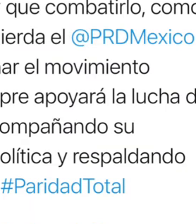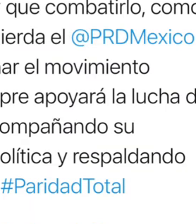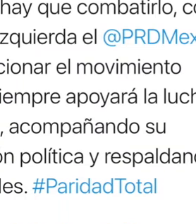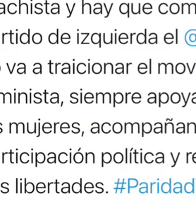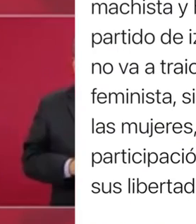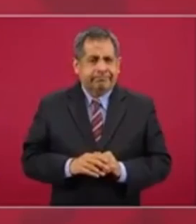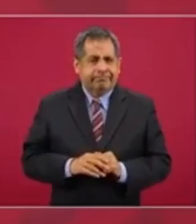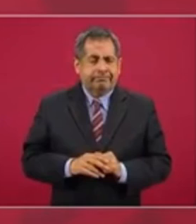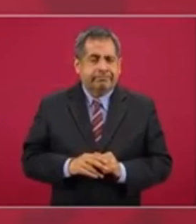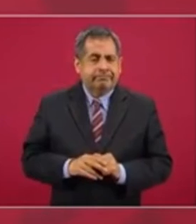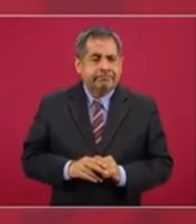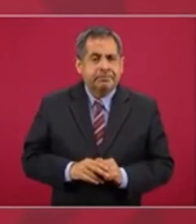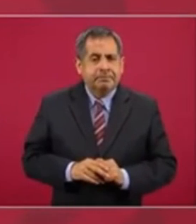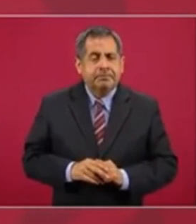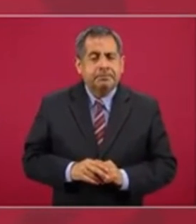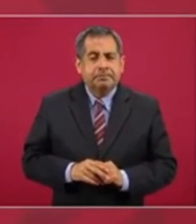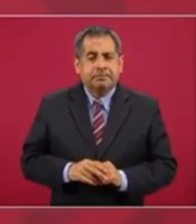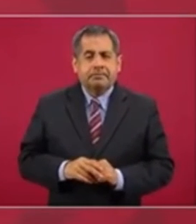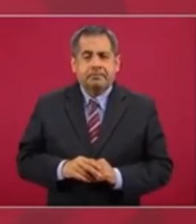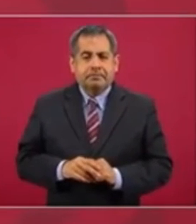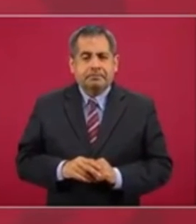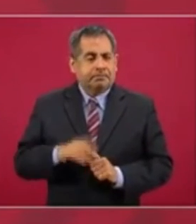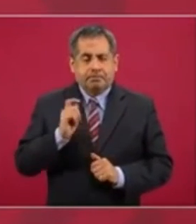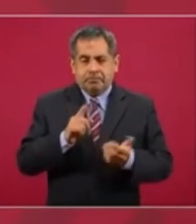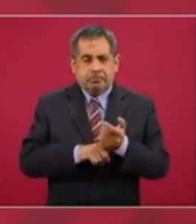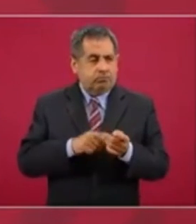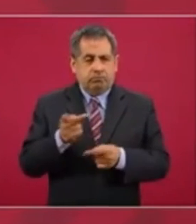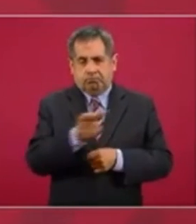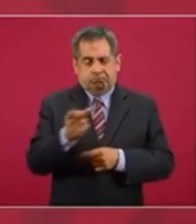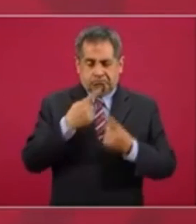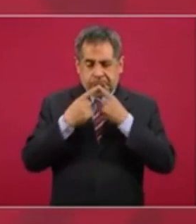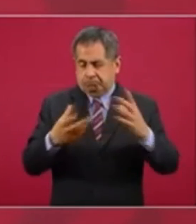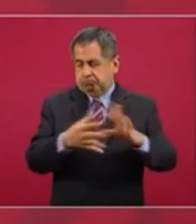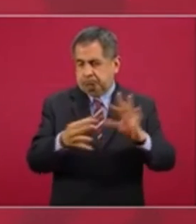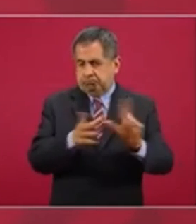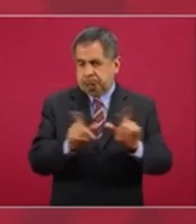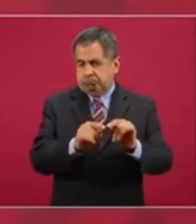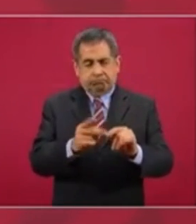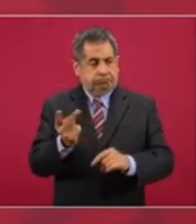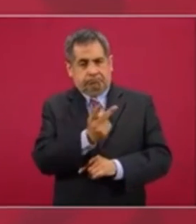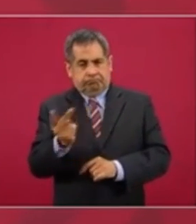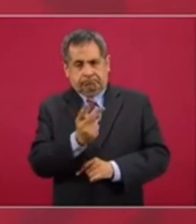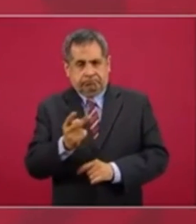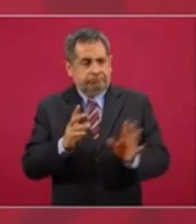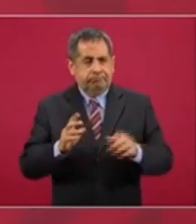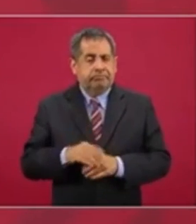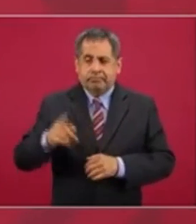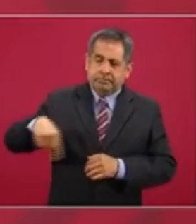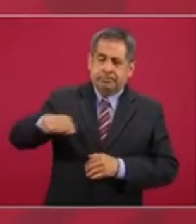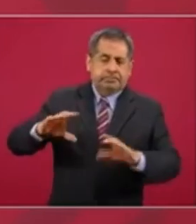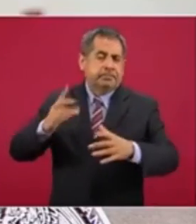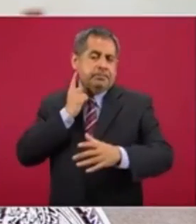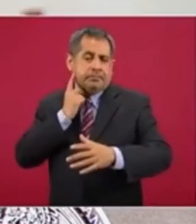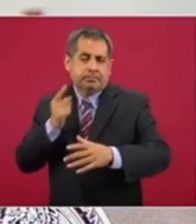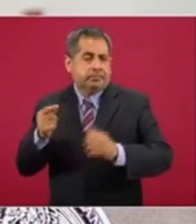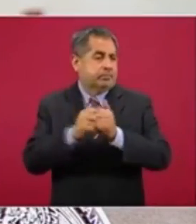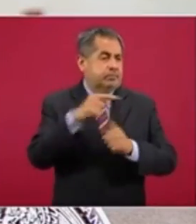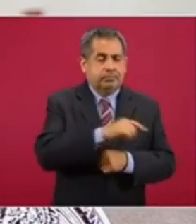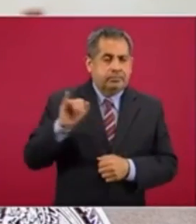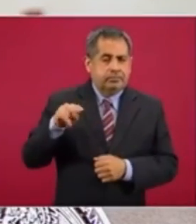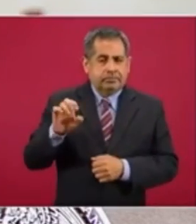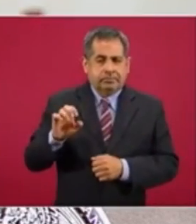una situación que tienen que resolver el Poder Legislativo y el INE.